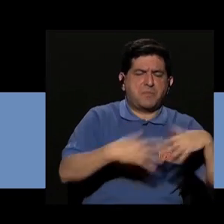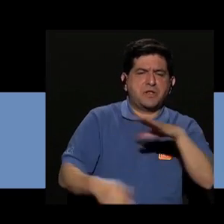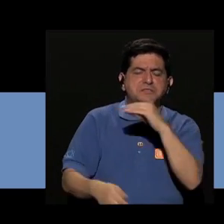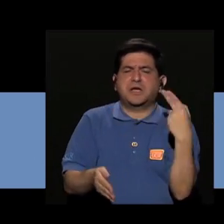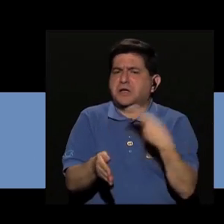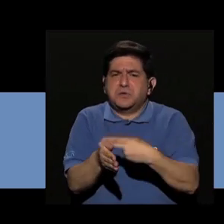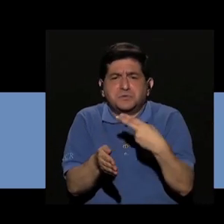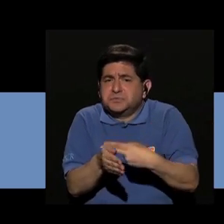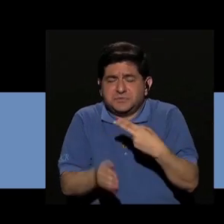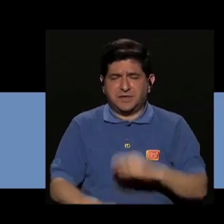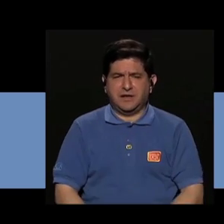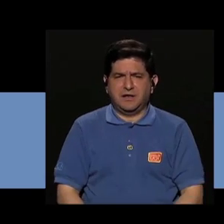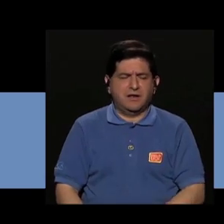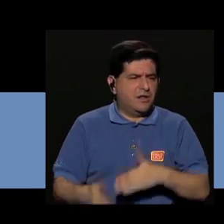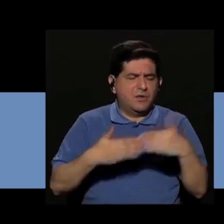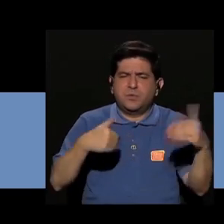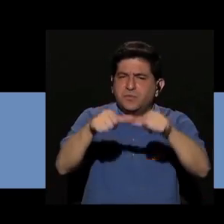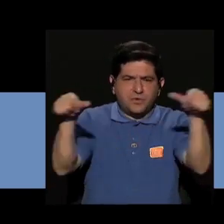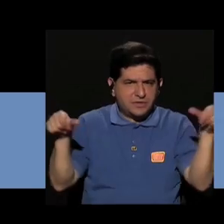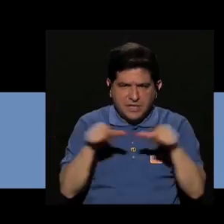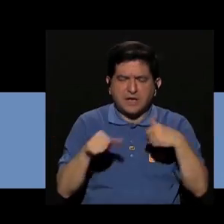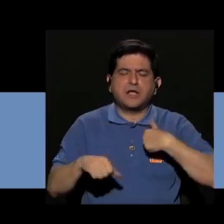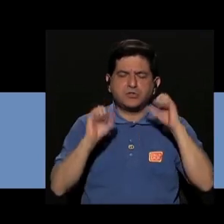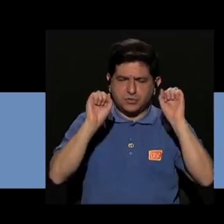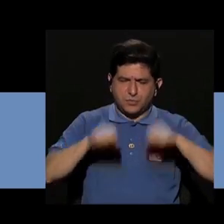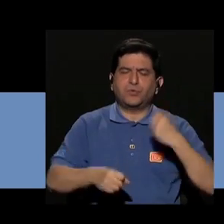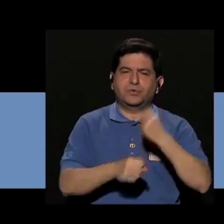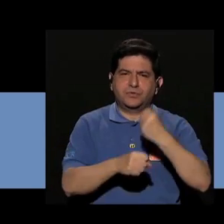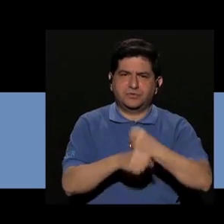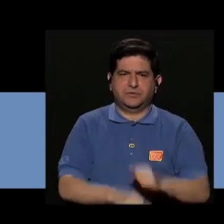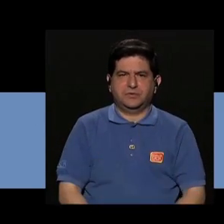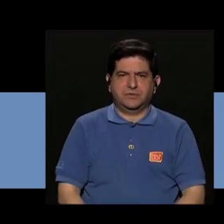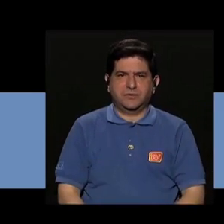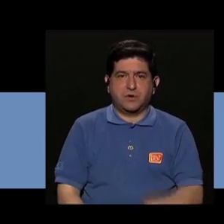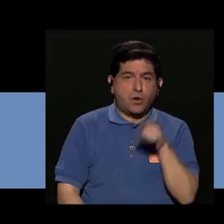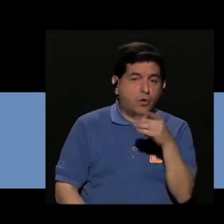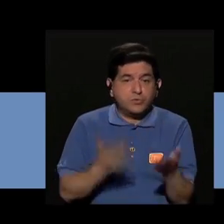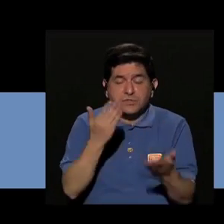empresa hasta un hospital. Entonces, en cualquier área me podría desempeñar.